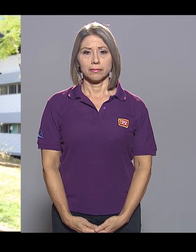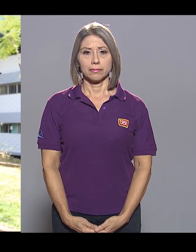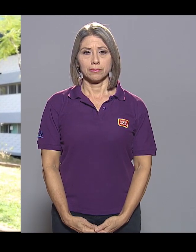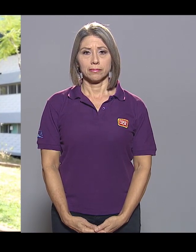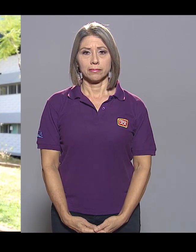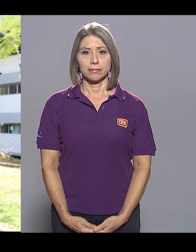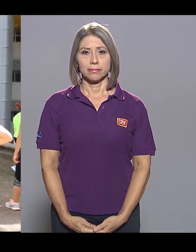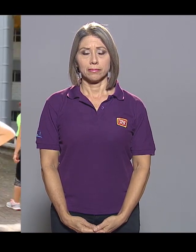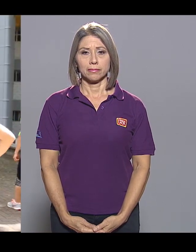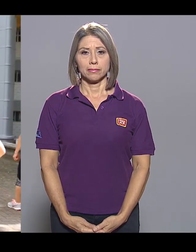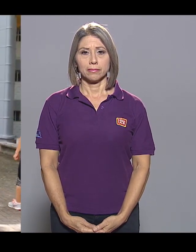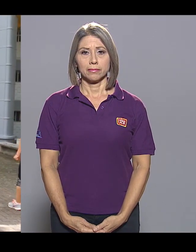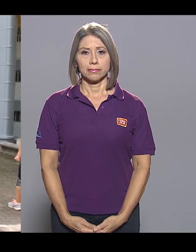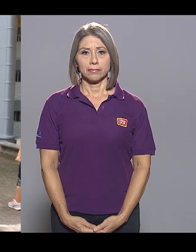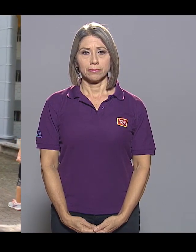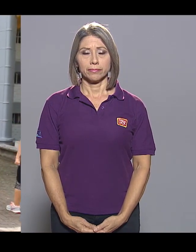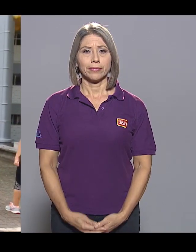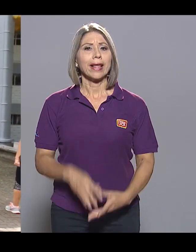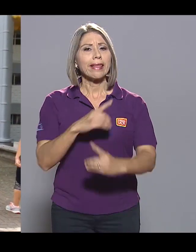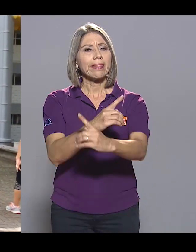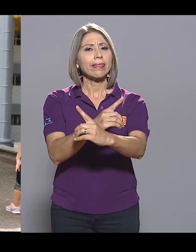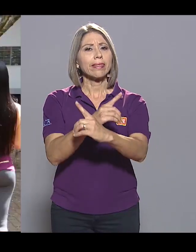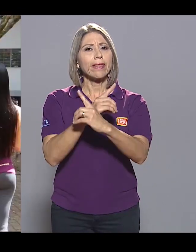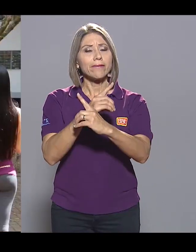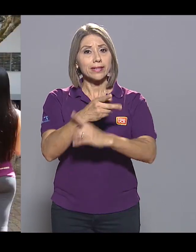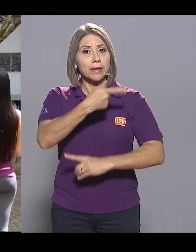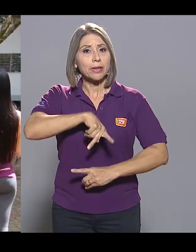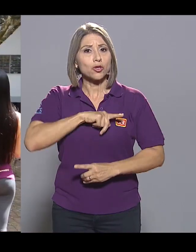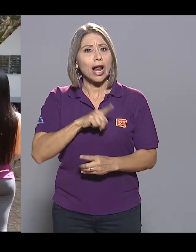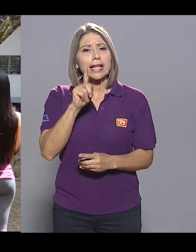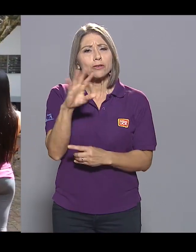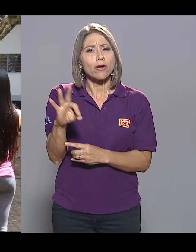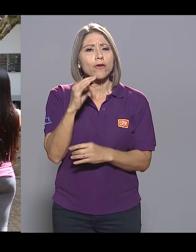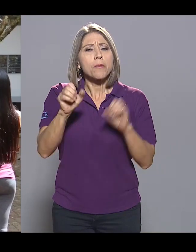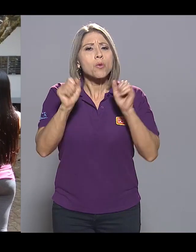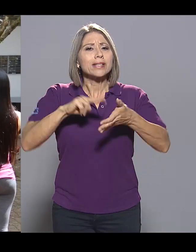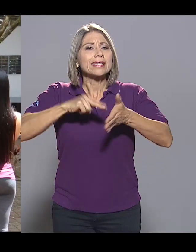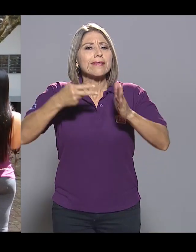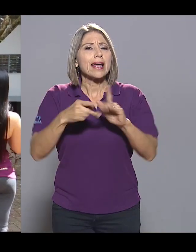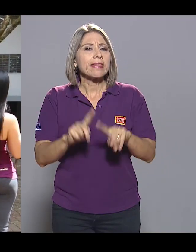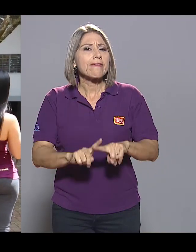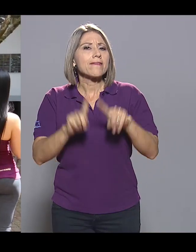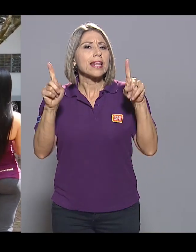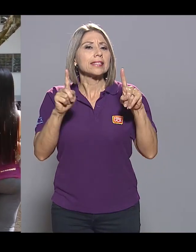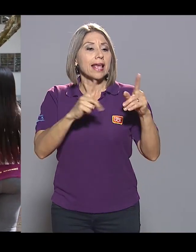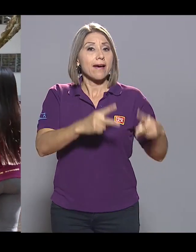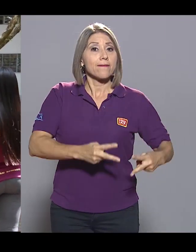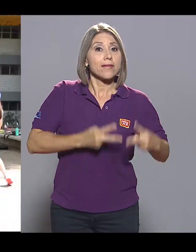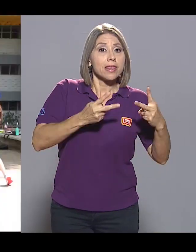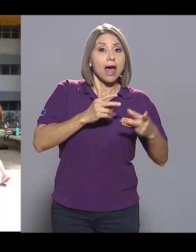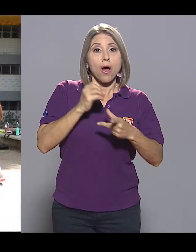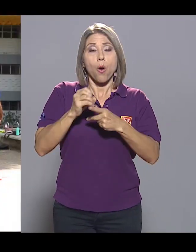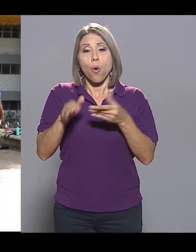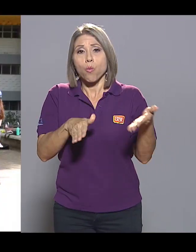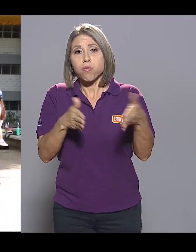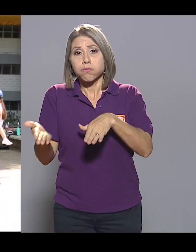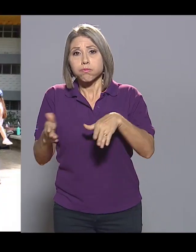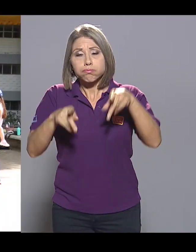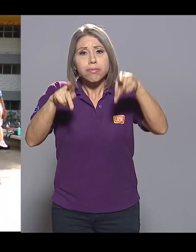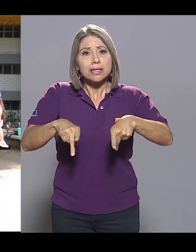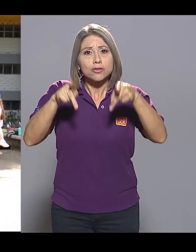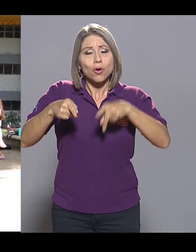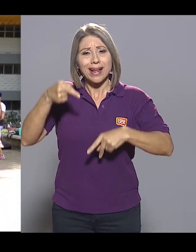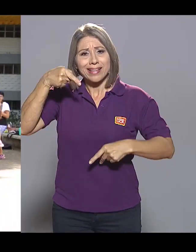agradecidos por ello. La defensa personal es una herramienta que puede significar la diferencia entre la vida y la muerte de una persona que es